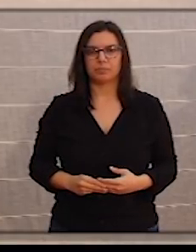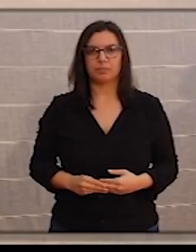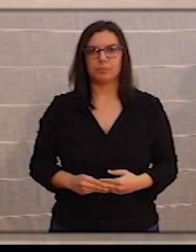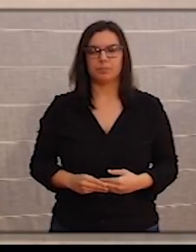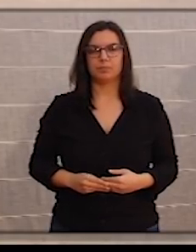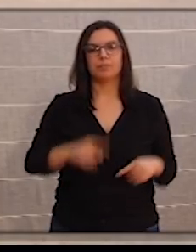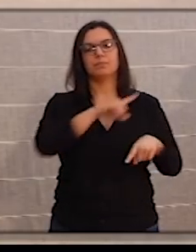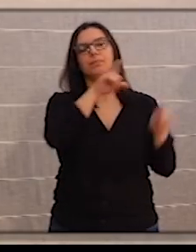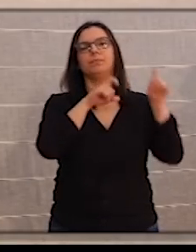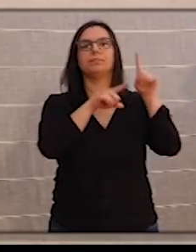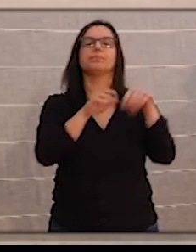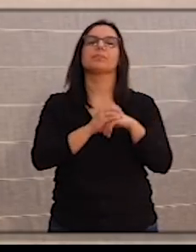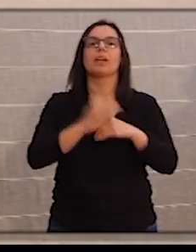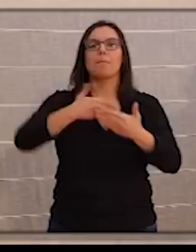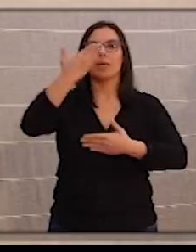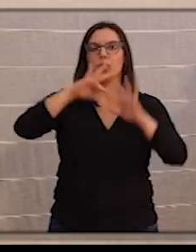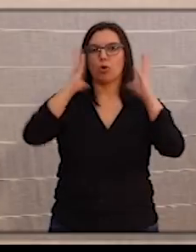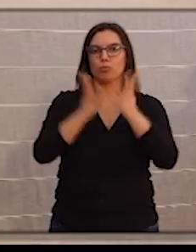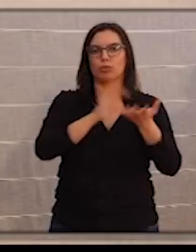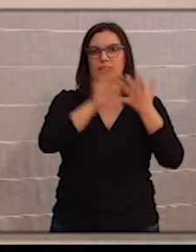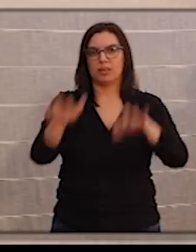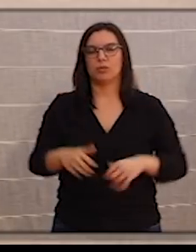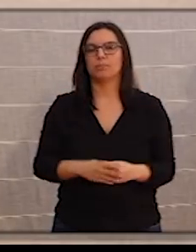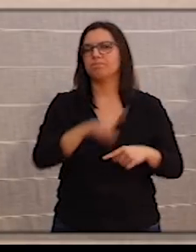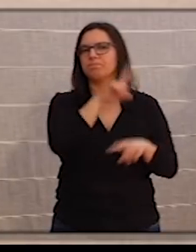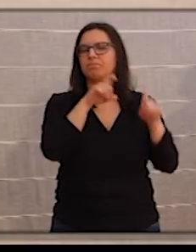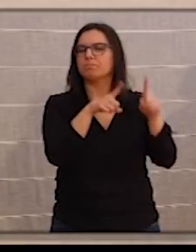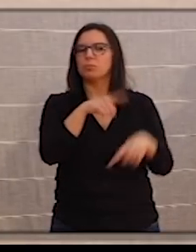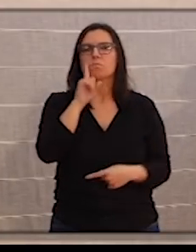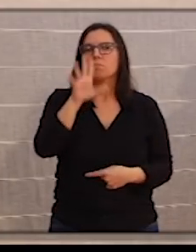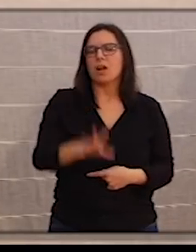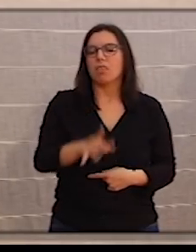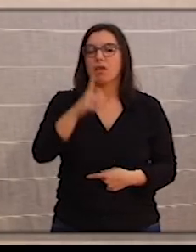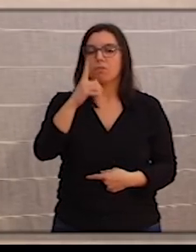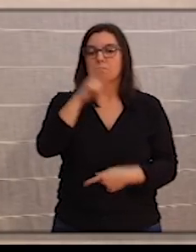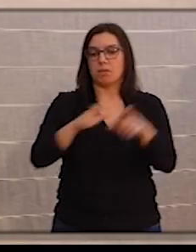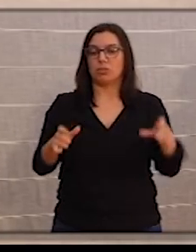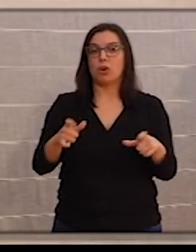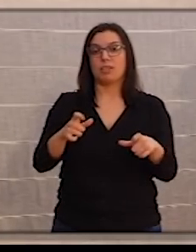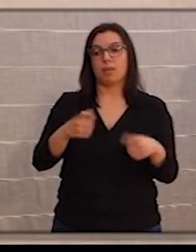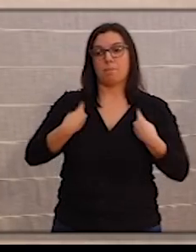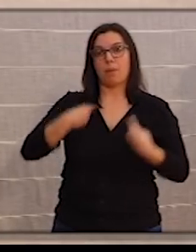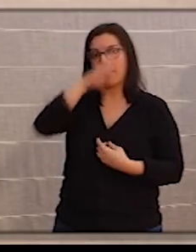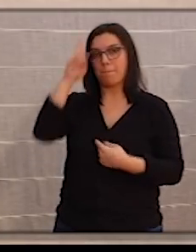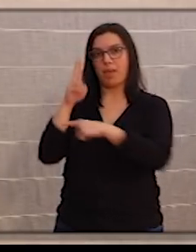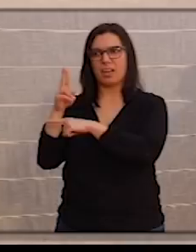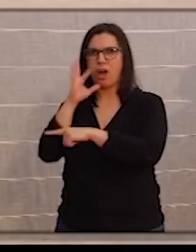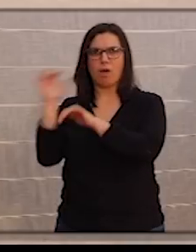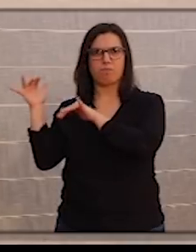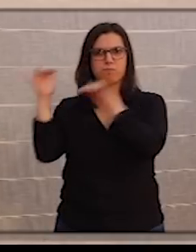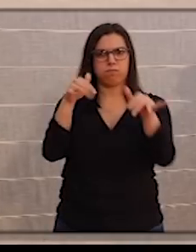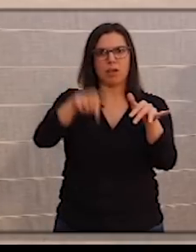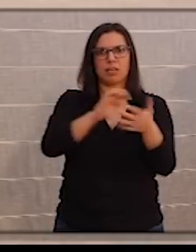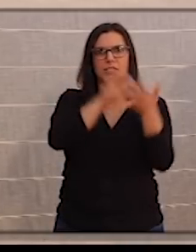Continuamos. Felipe Ramos, el mundo de Castilla y León. ¿Qué le parece la actitud irresponsable de la gente de Madrid que ha venido en avalancha a